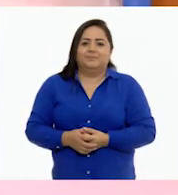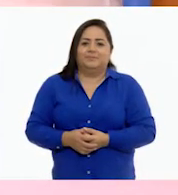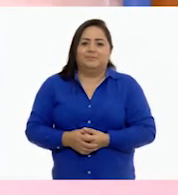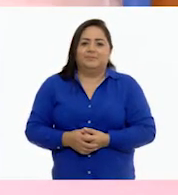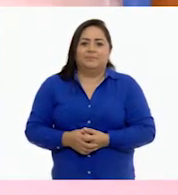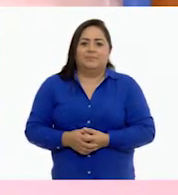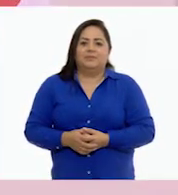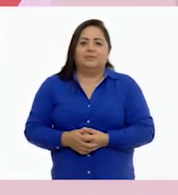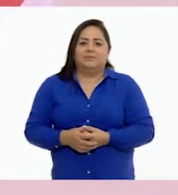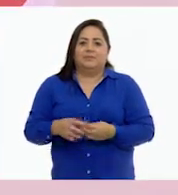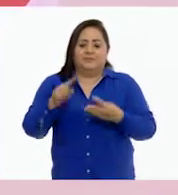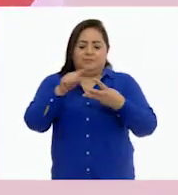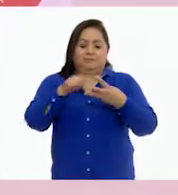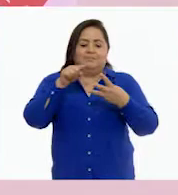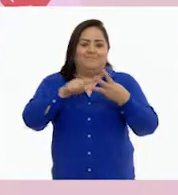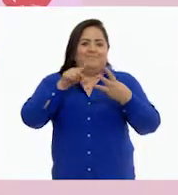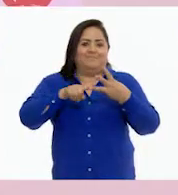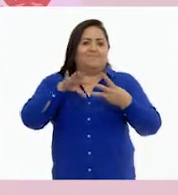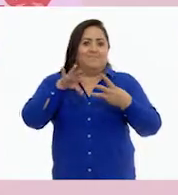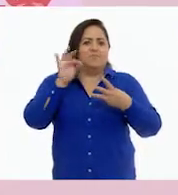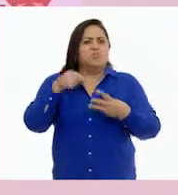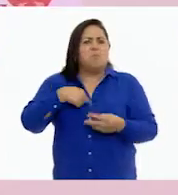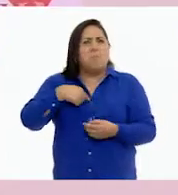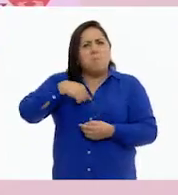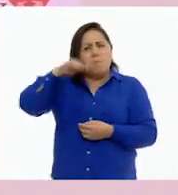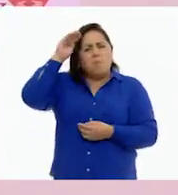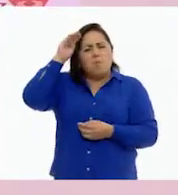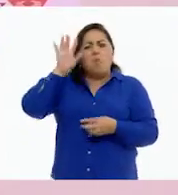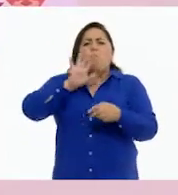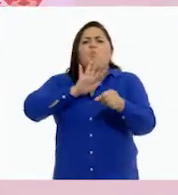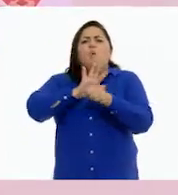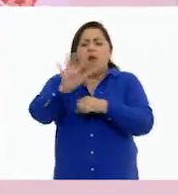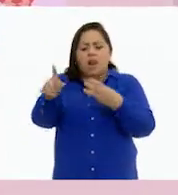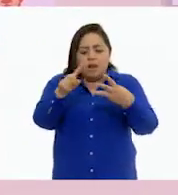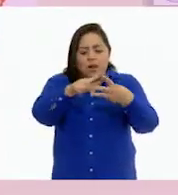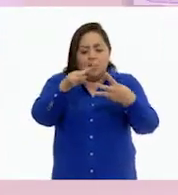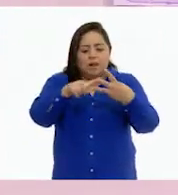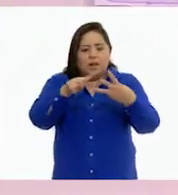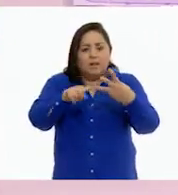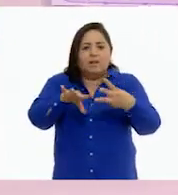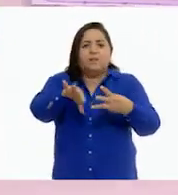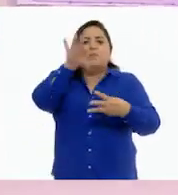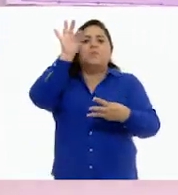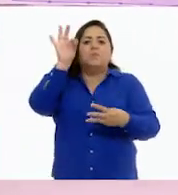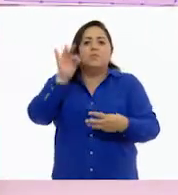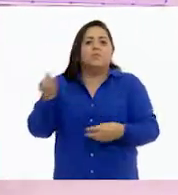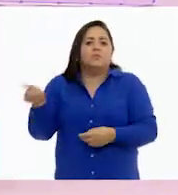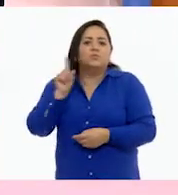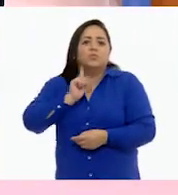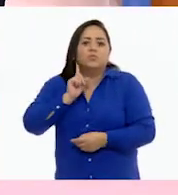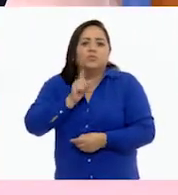Me pregunto, ¿qué opción debía de elegir Jessica?